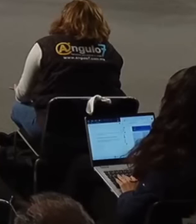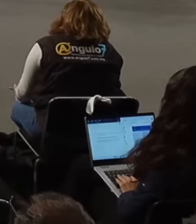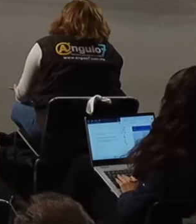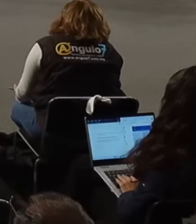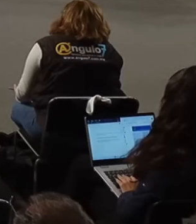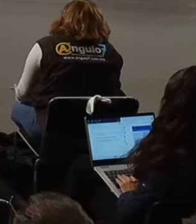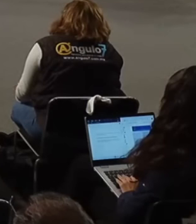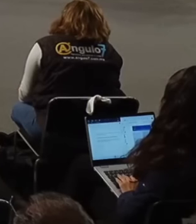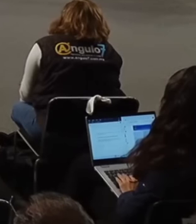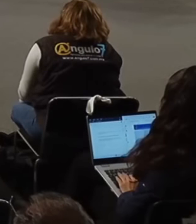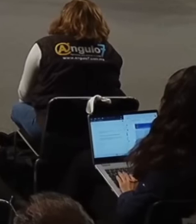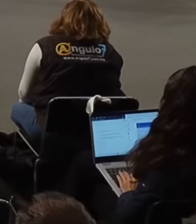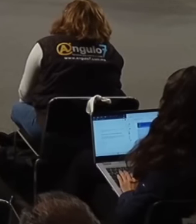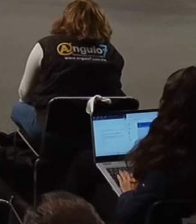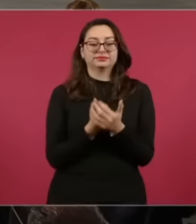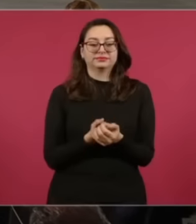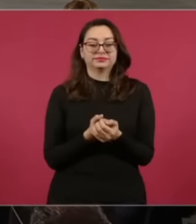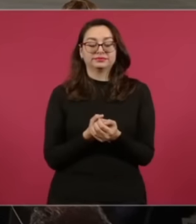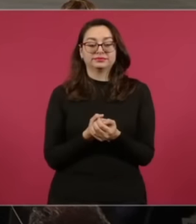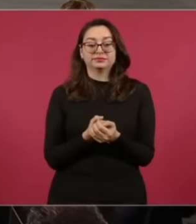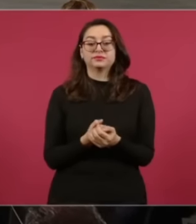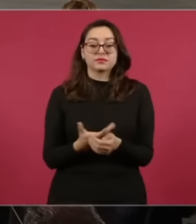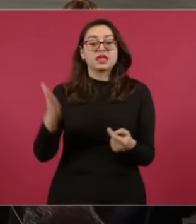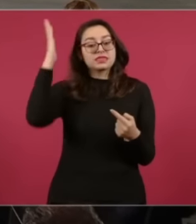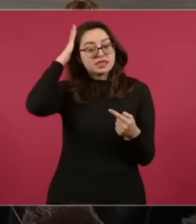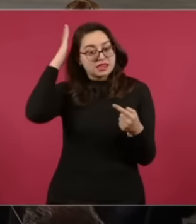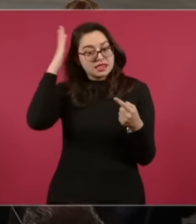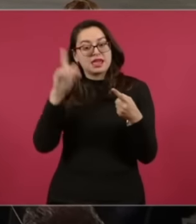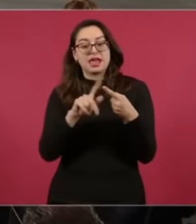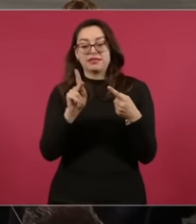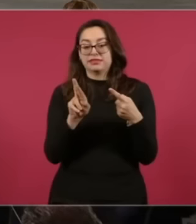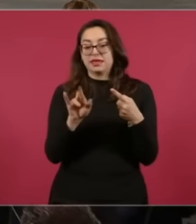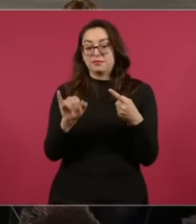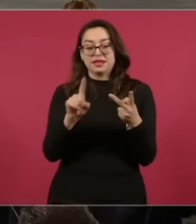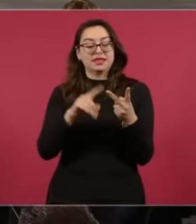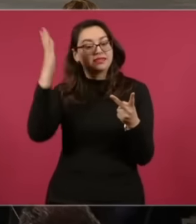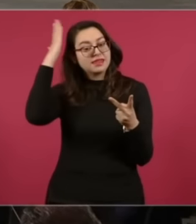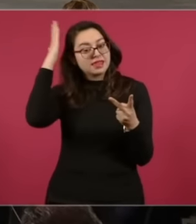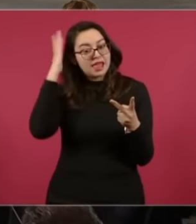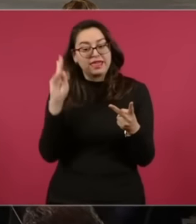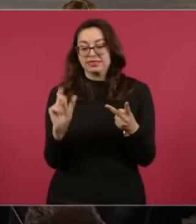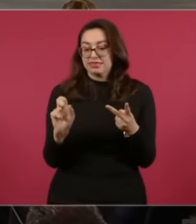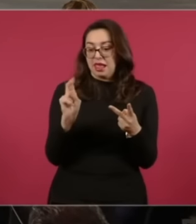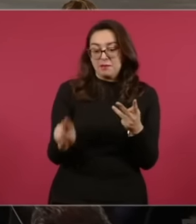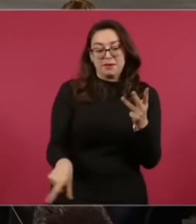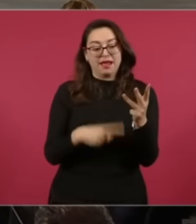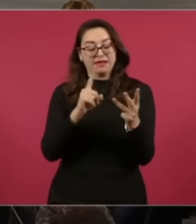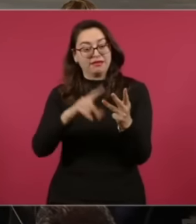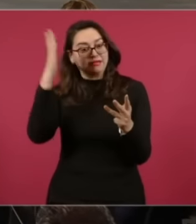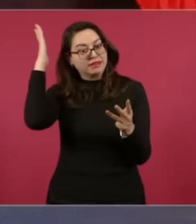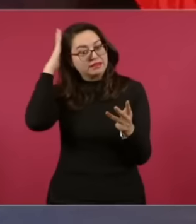Allá En Coahuila Rubén Ignacio Moreira